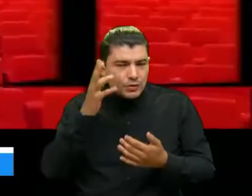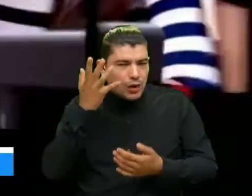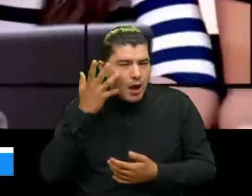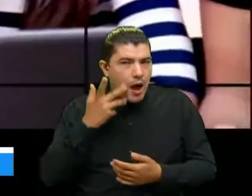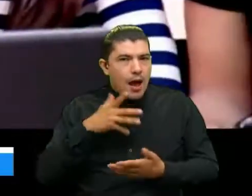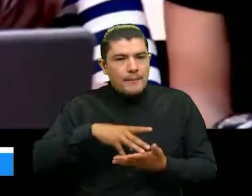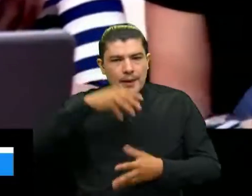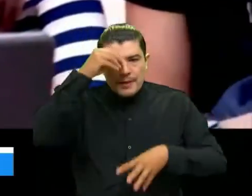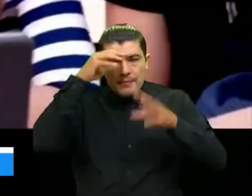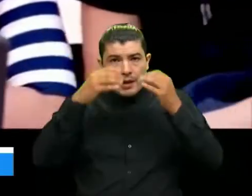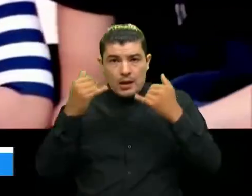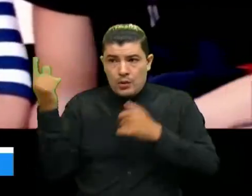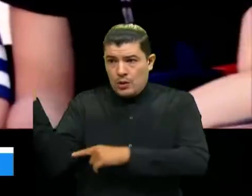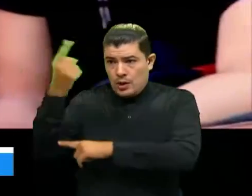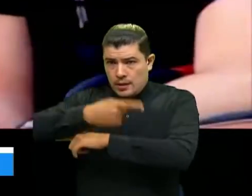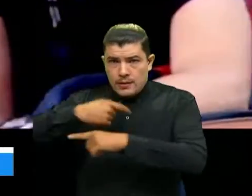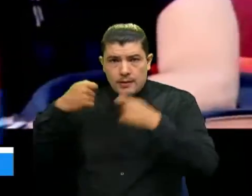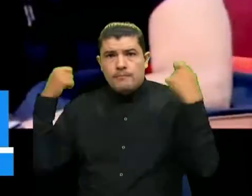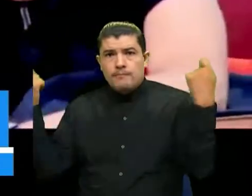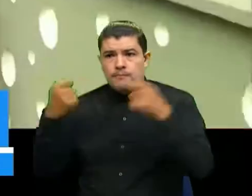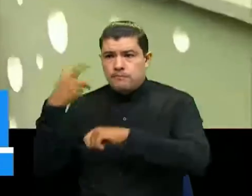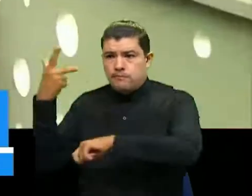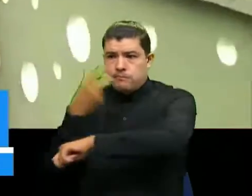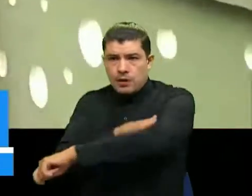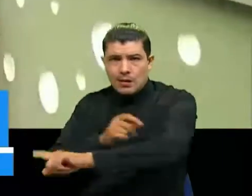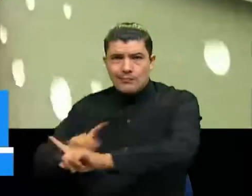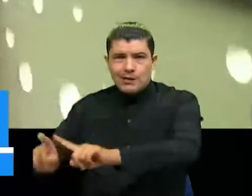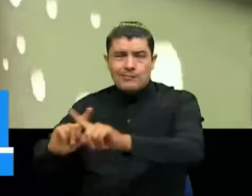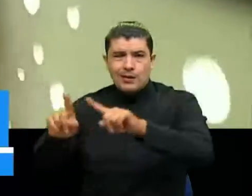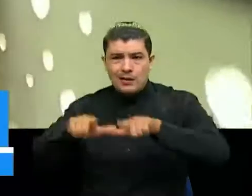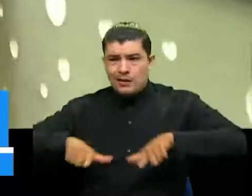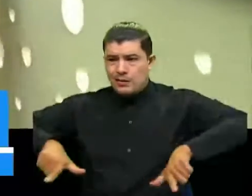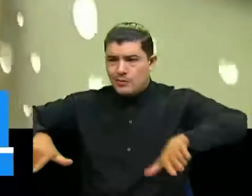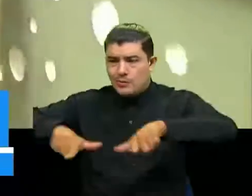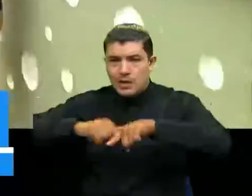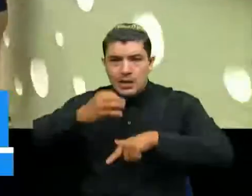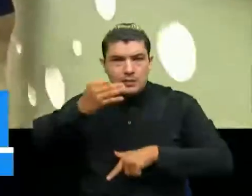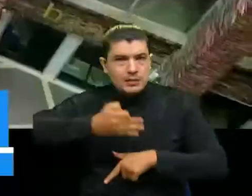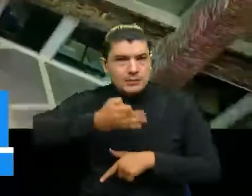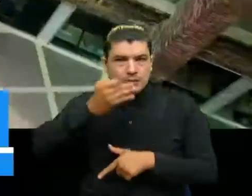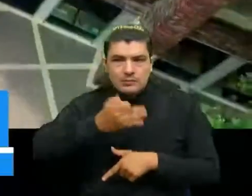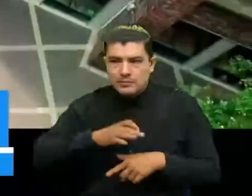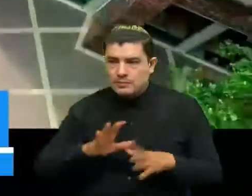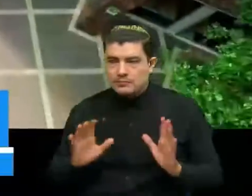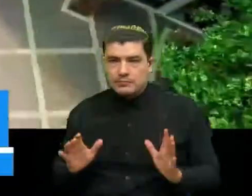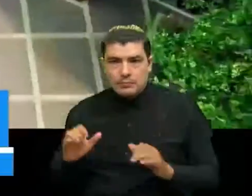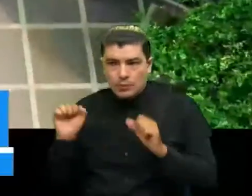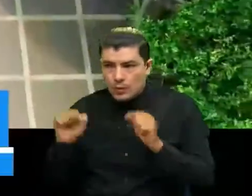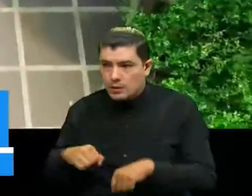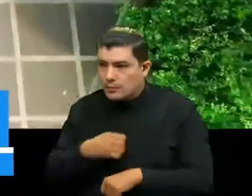campañas de vacunación jornadas de vacunación en diferentes sitios cada vez que son posibles